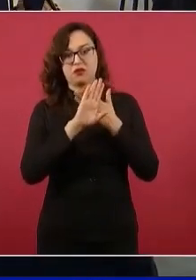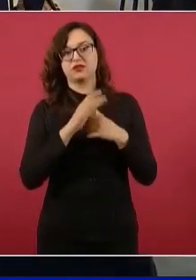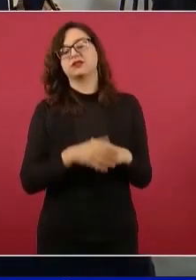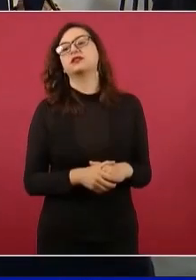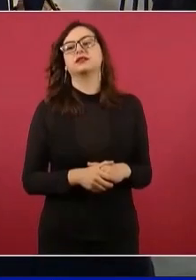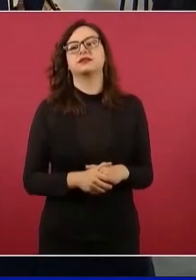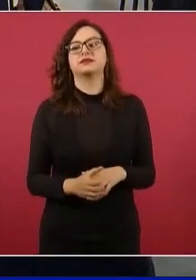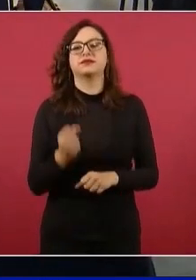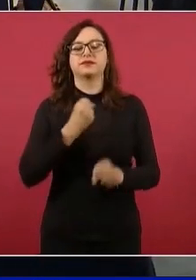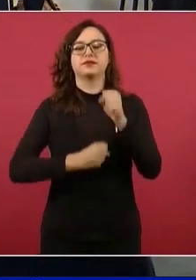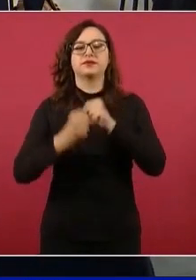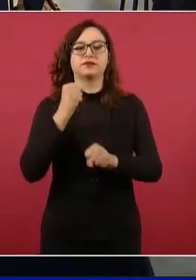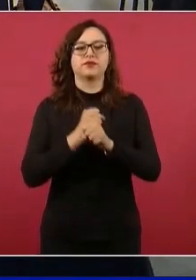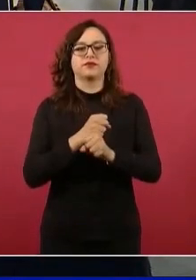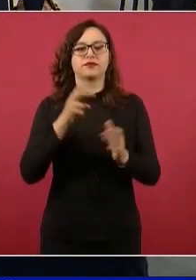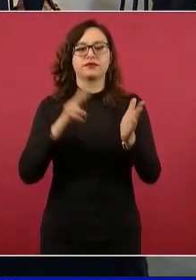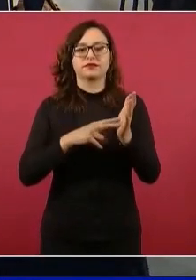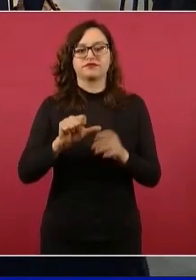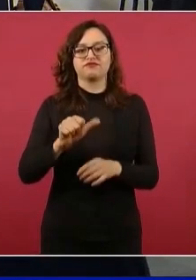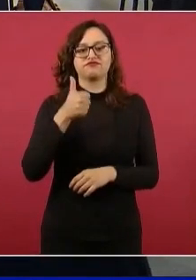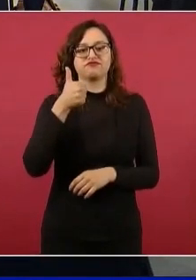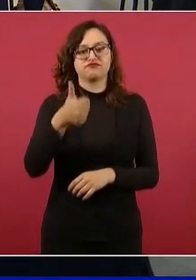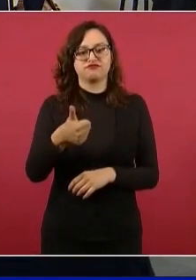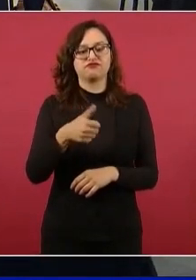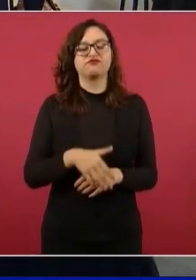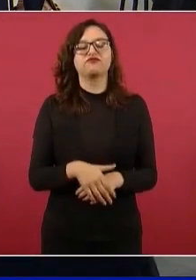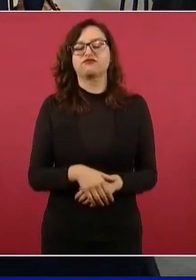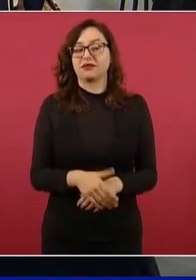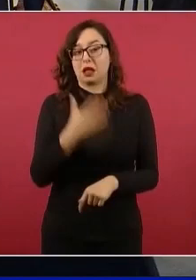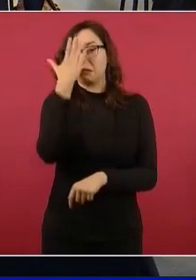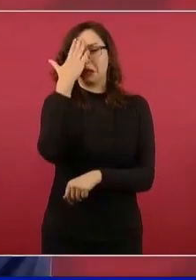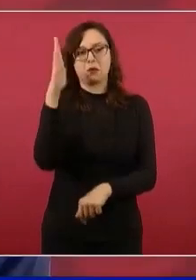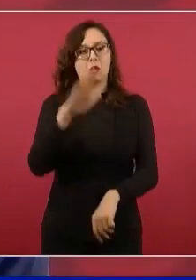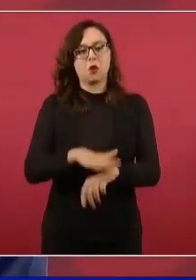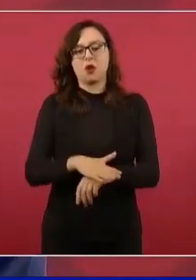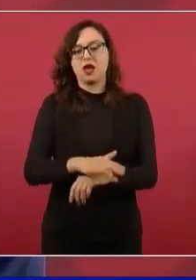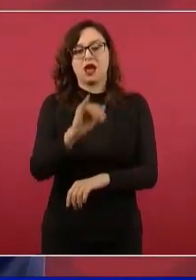no se me va a olvidar, porque yo no odio, pero no olvido.